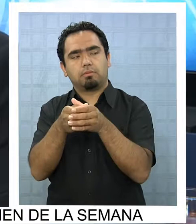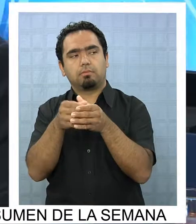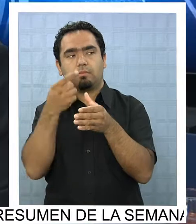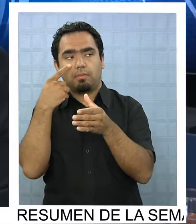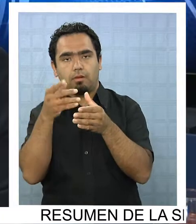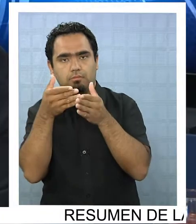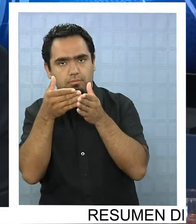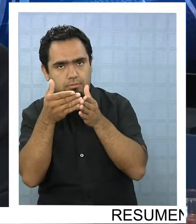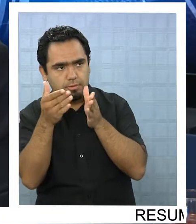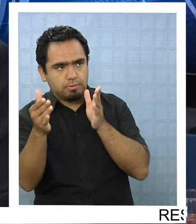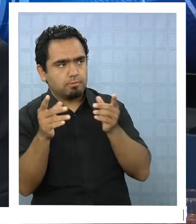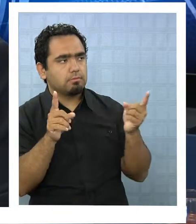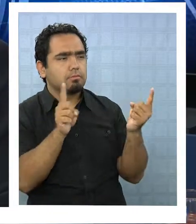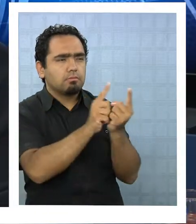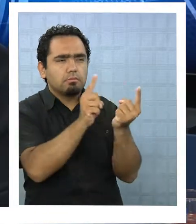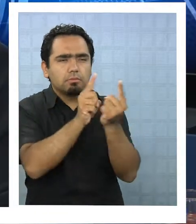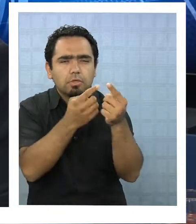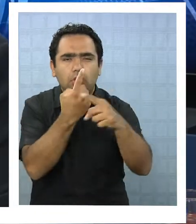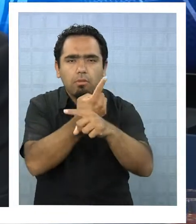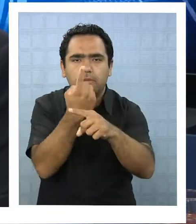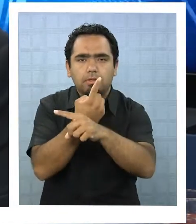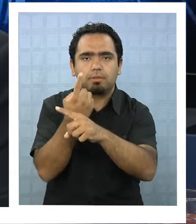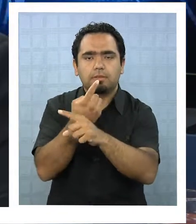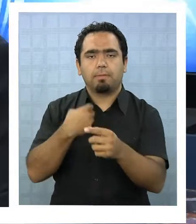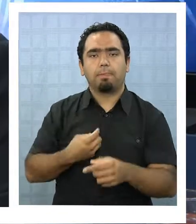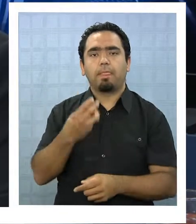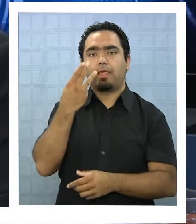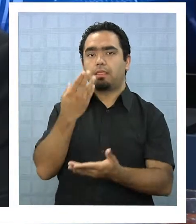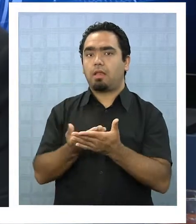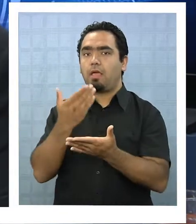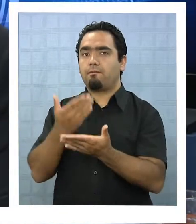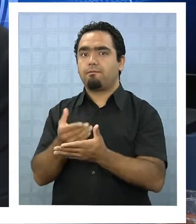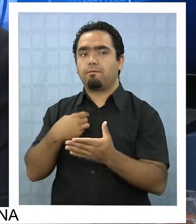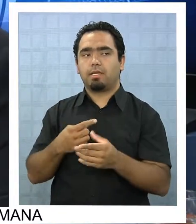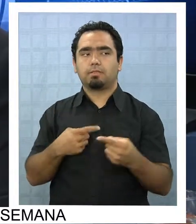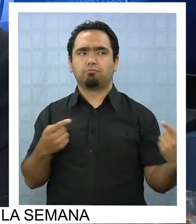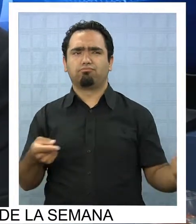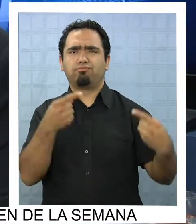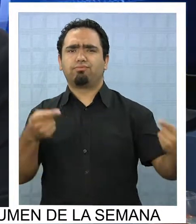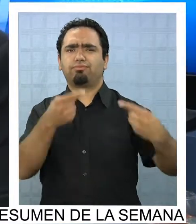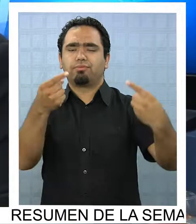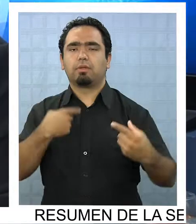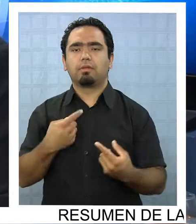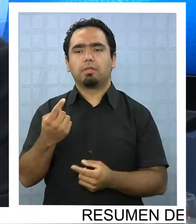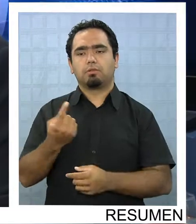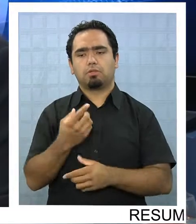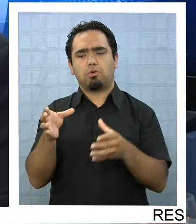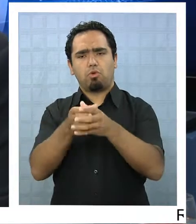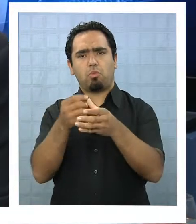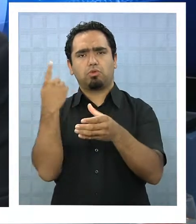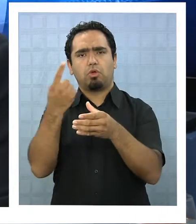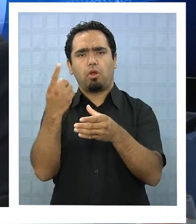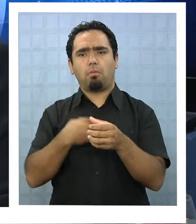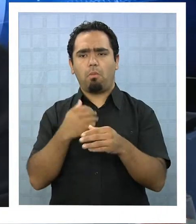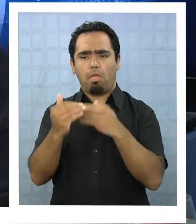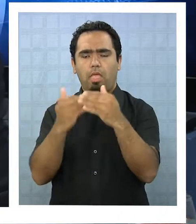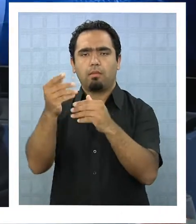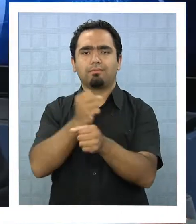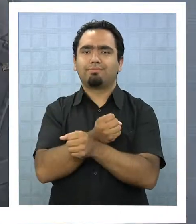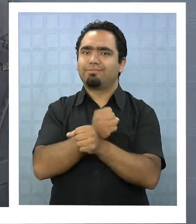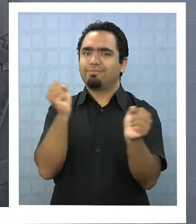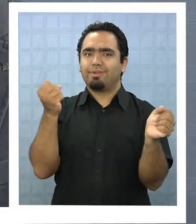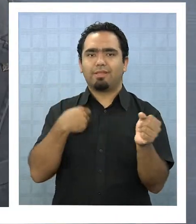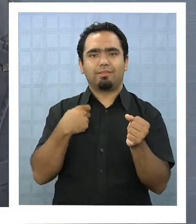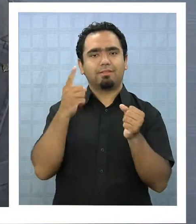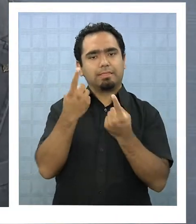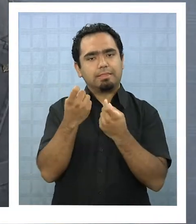competido tres veces por fuera y hemos aprendido de que solo no se puede se requiere alianza no fuimos capaces de mantenernos unidos con los